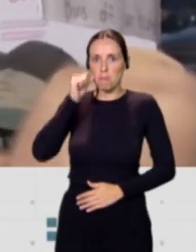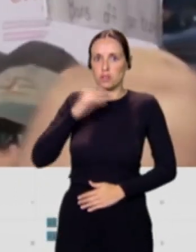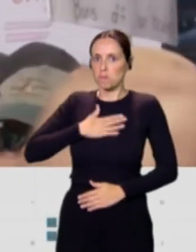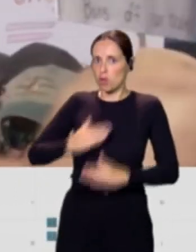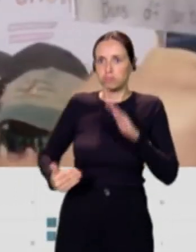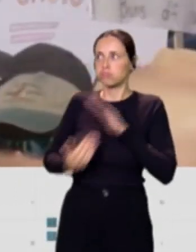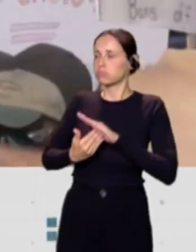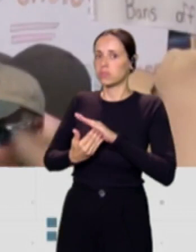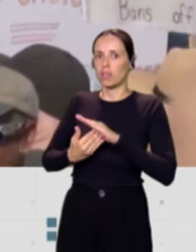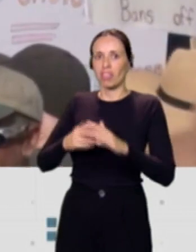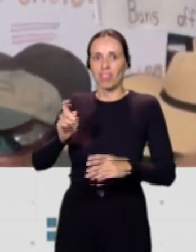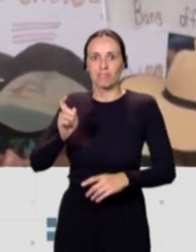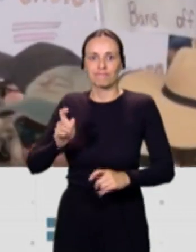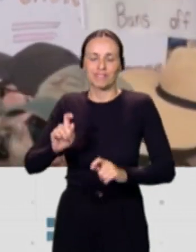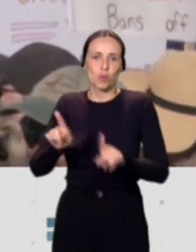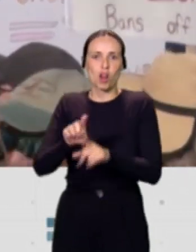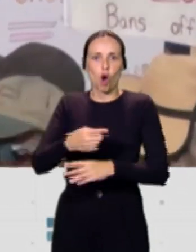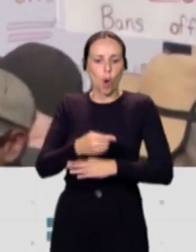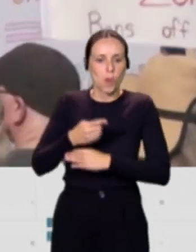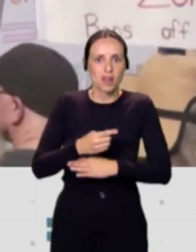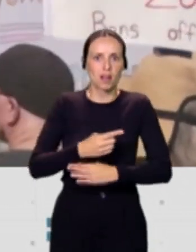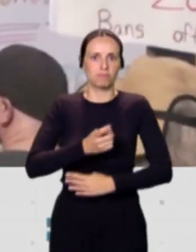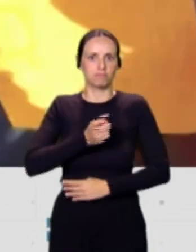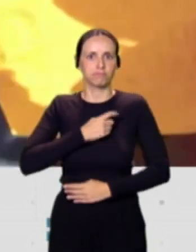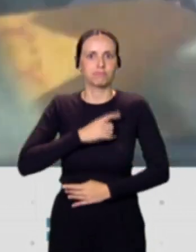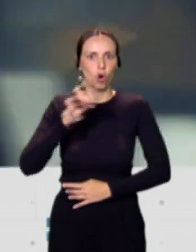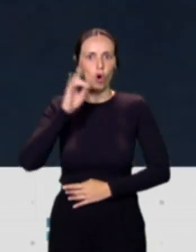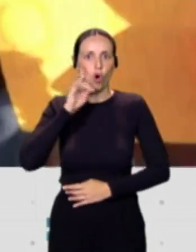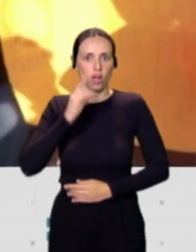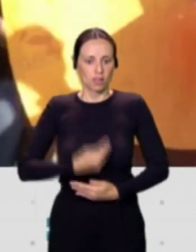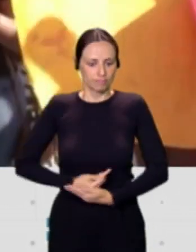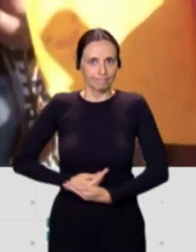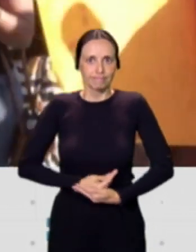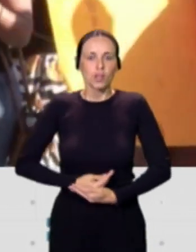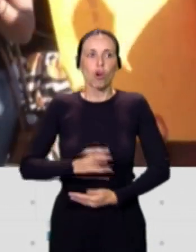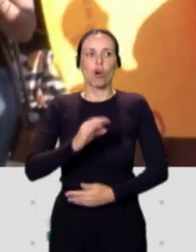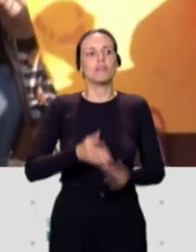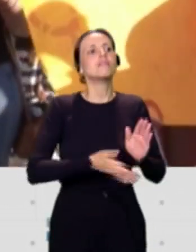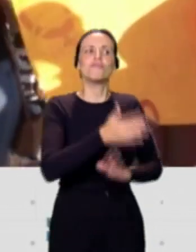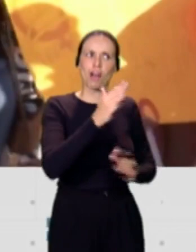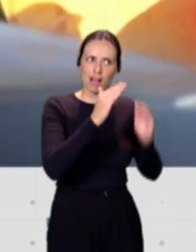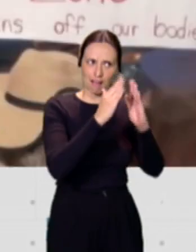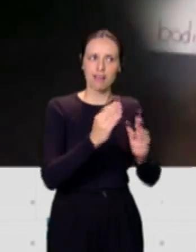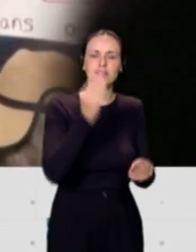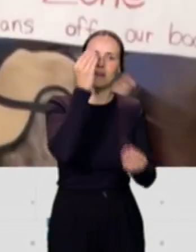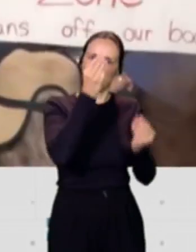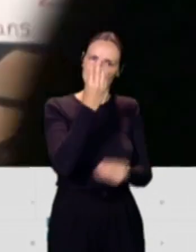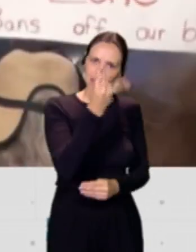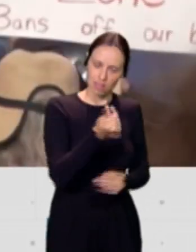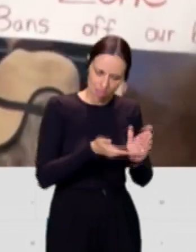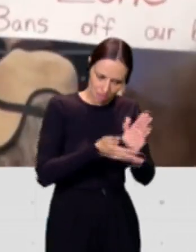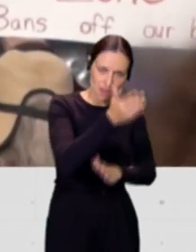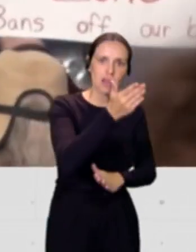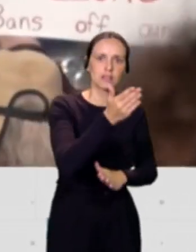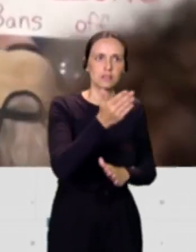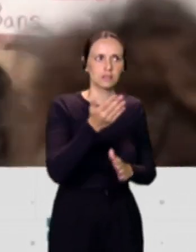escuchar el latido de un feto o te mandan a tu casa para que tengas tres días de reflexión como